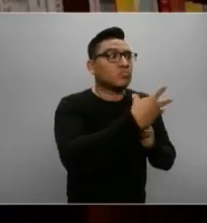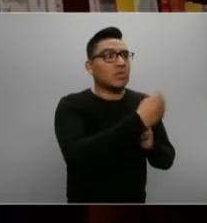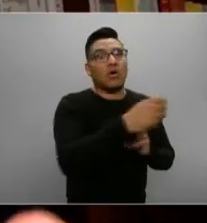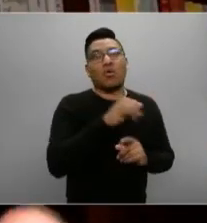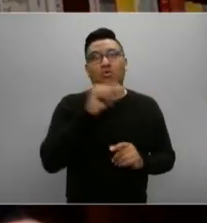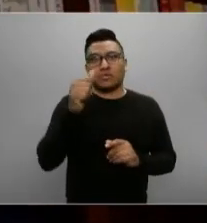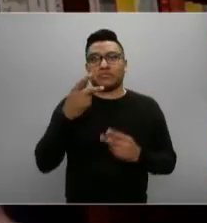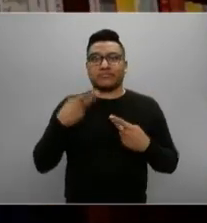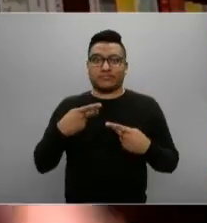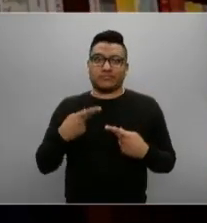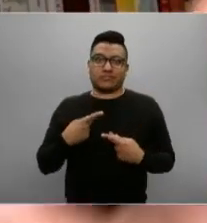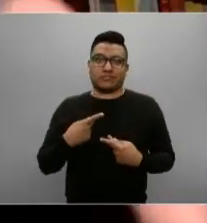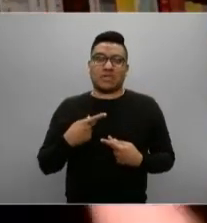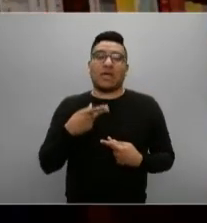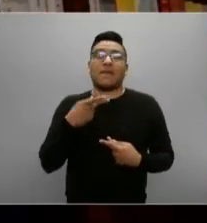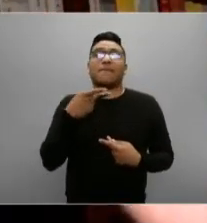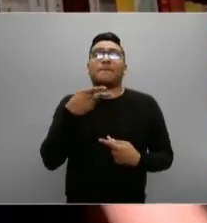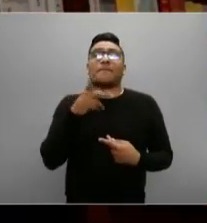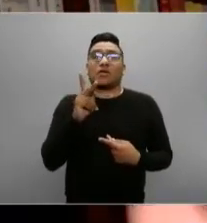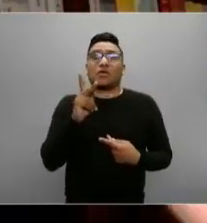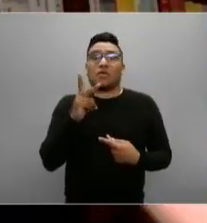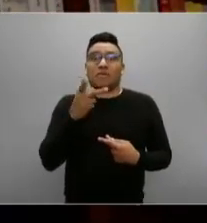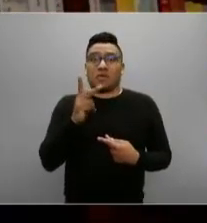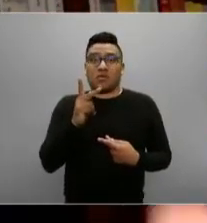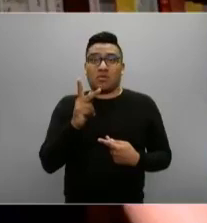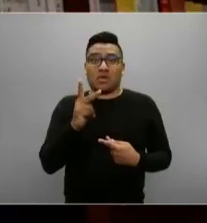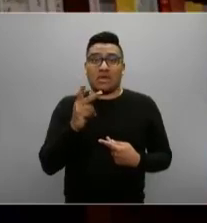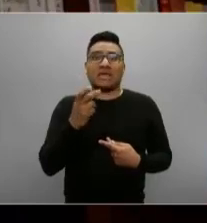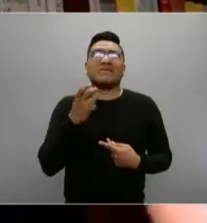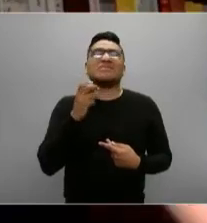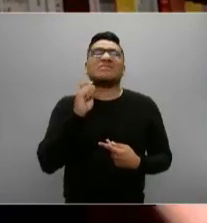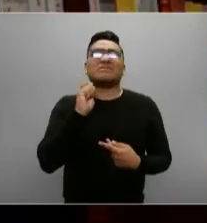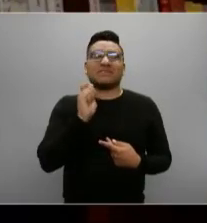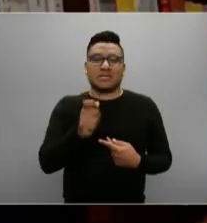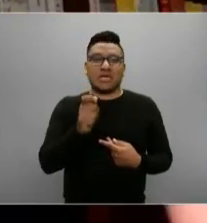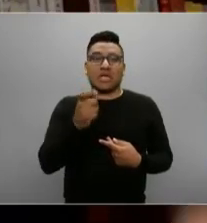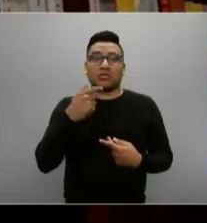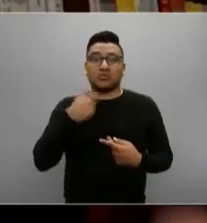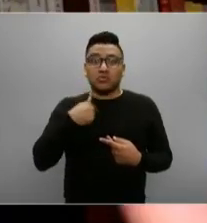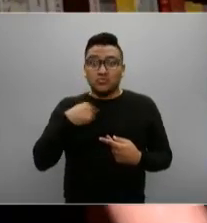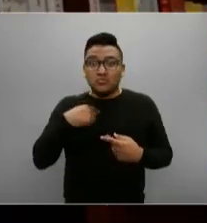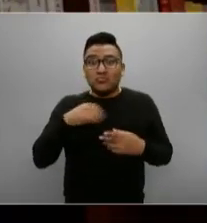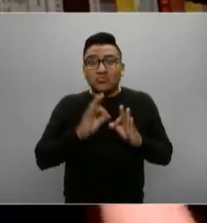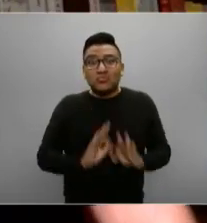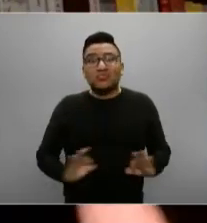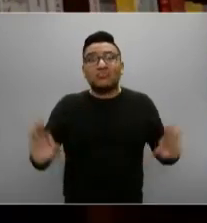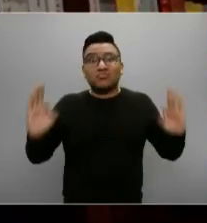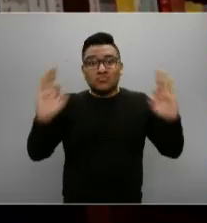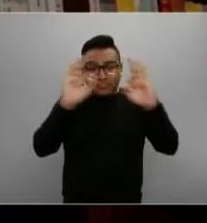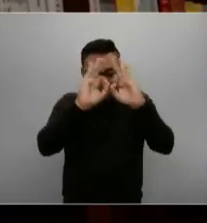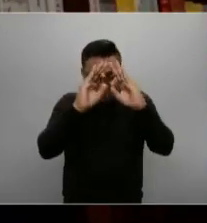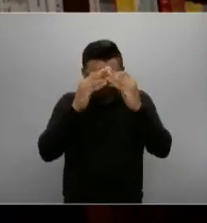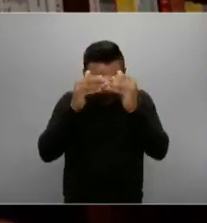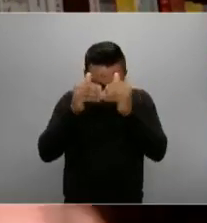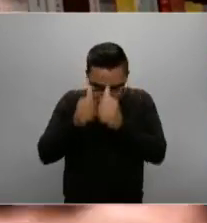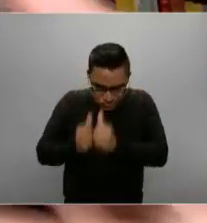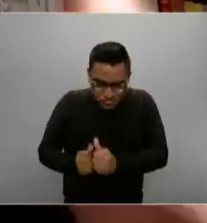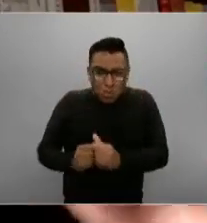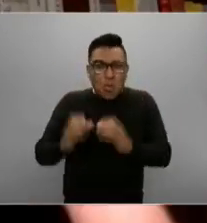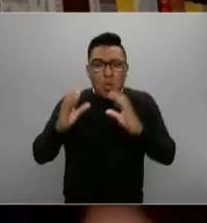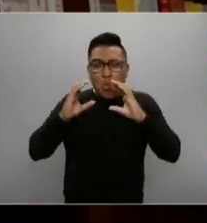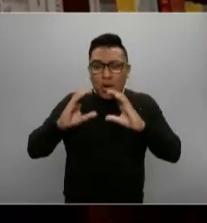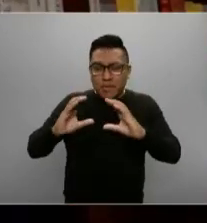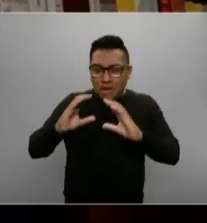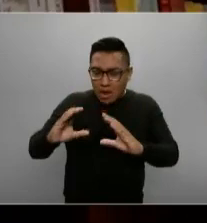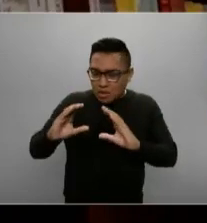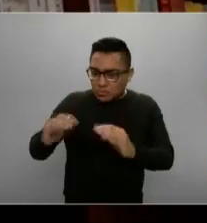importante, que no tenga que seguirme cuidando. Mientras dure la pandemia, todos debemos de seguirnos cuidando, porque incluso